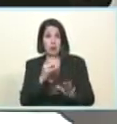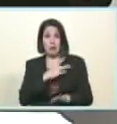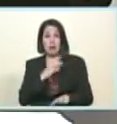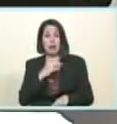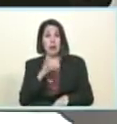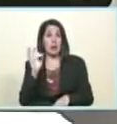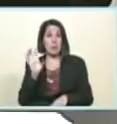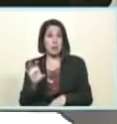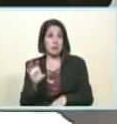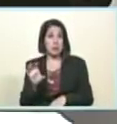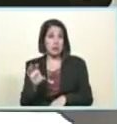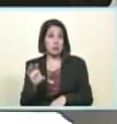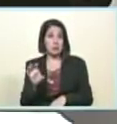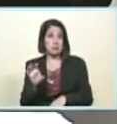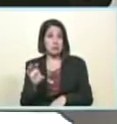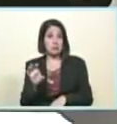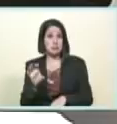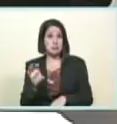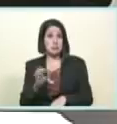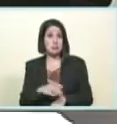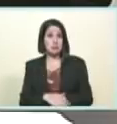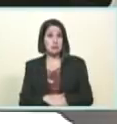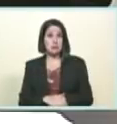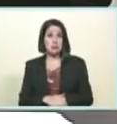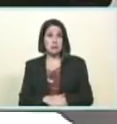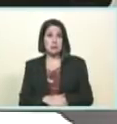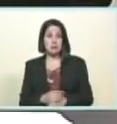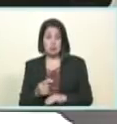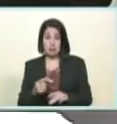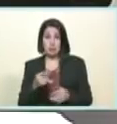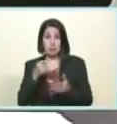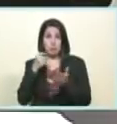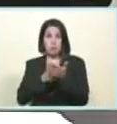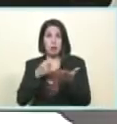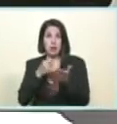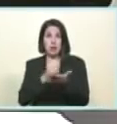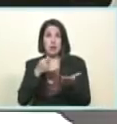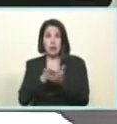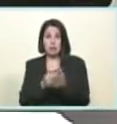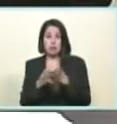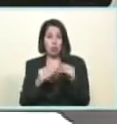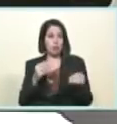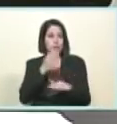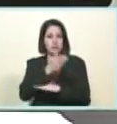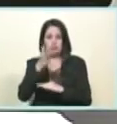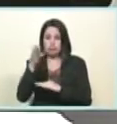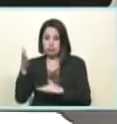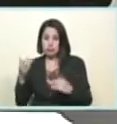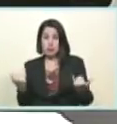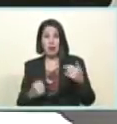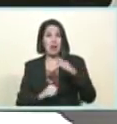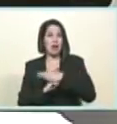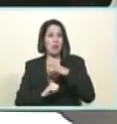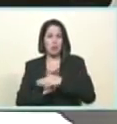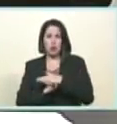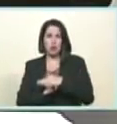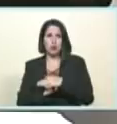la patria que va optimizando la inversión social para que llegue donde tiene que llegar el apoyo